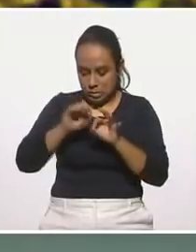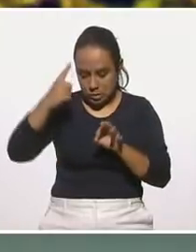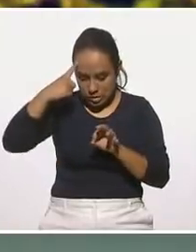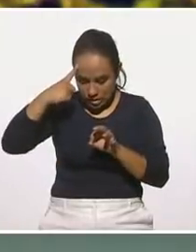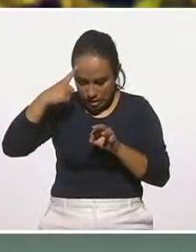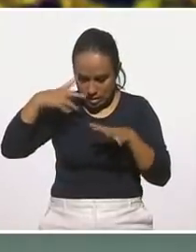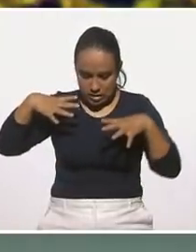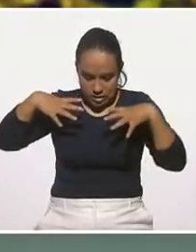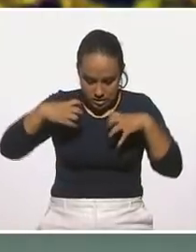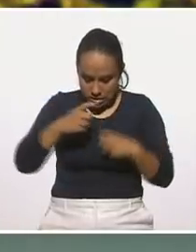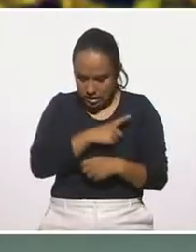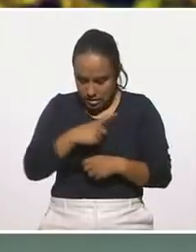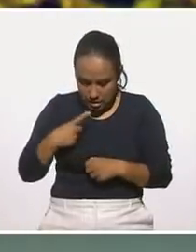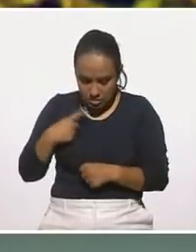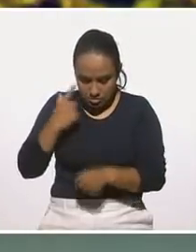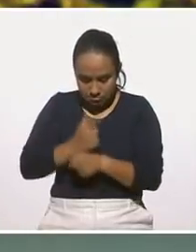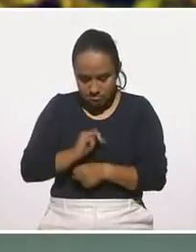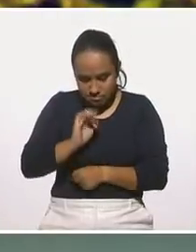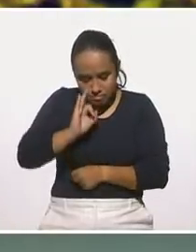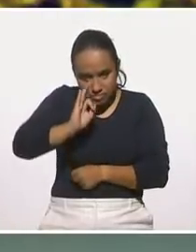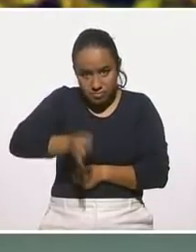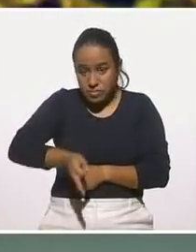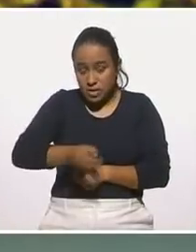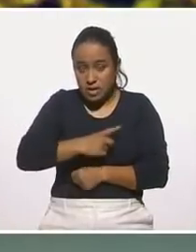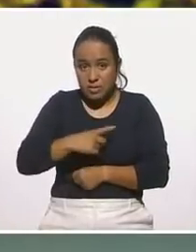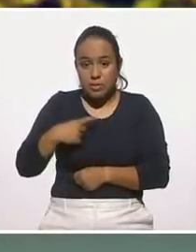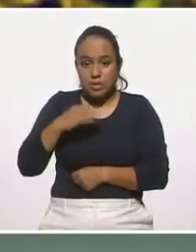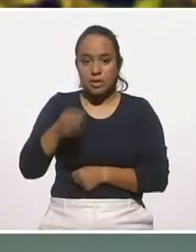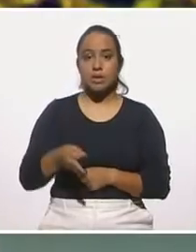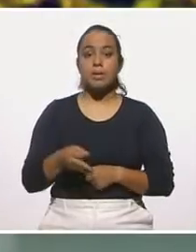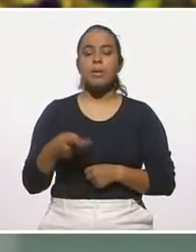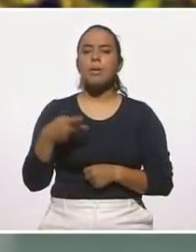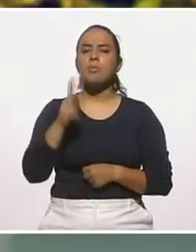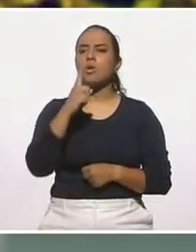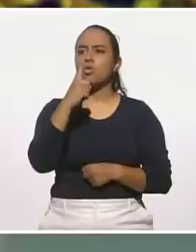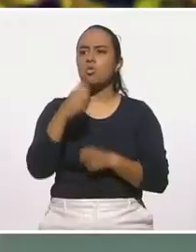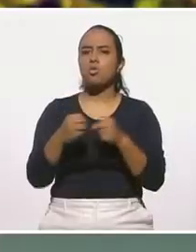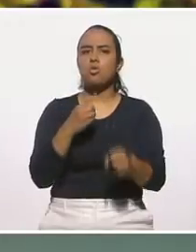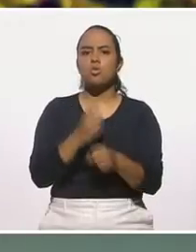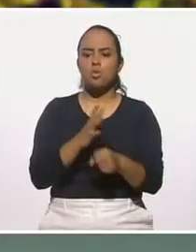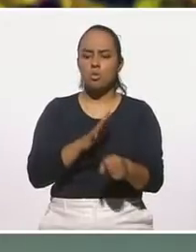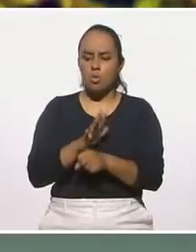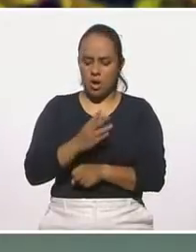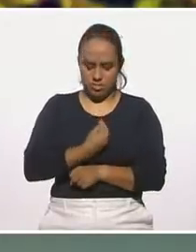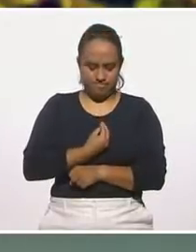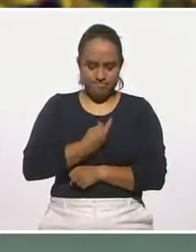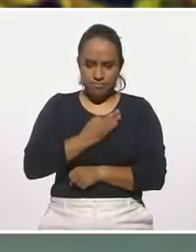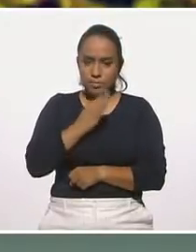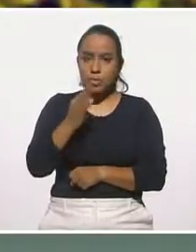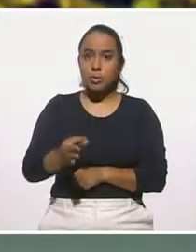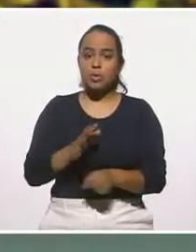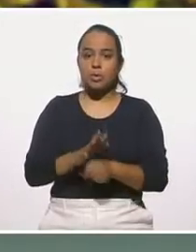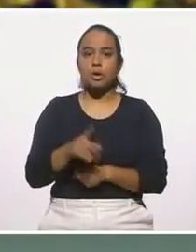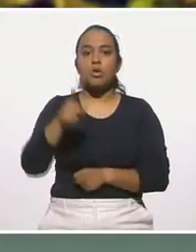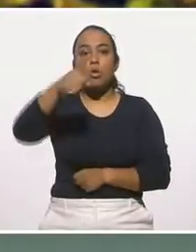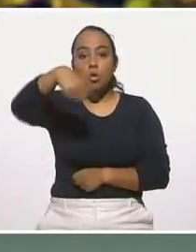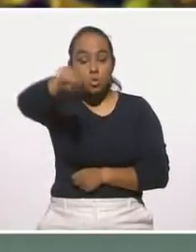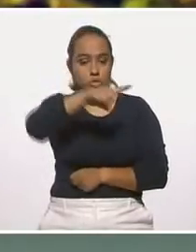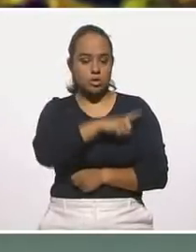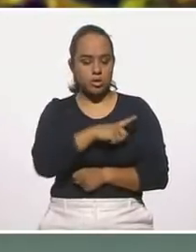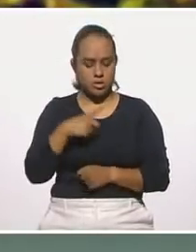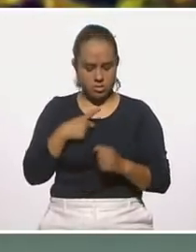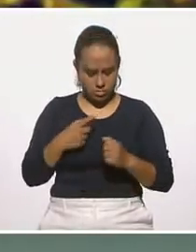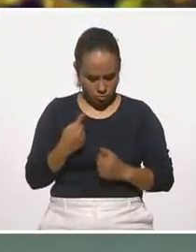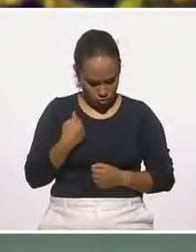identificar. Yo creo que el gran desafío que tienen y también la gran oportunidad que conlleva resiliencia ahorita, es que en su casa identifiquen, que